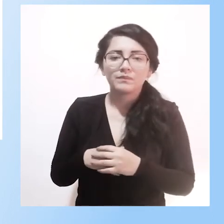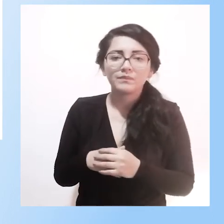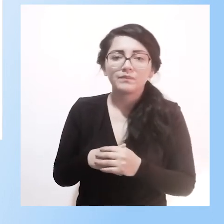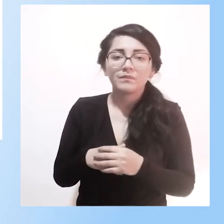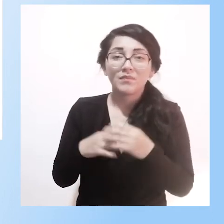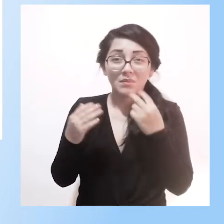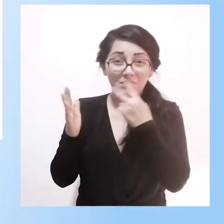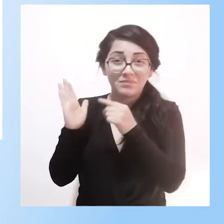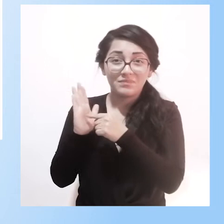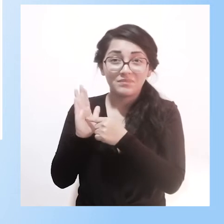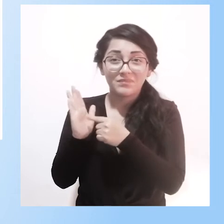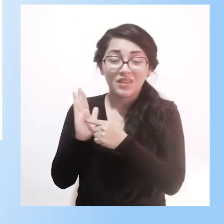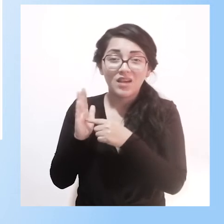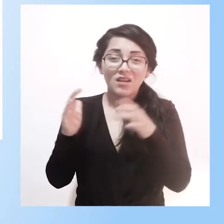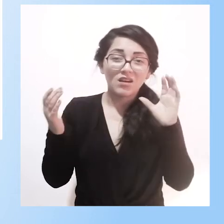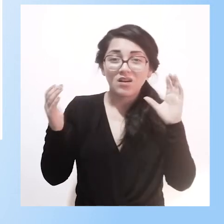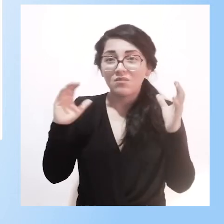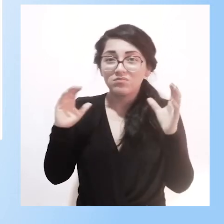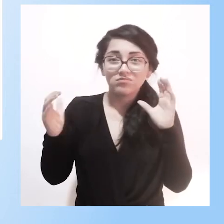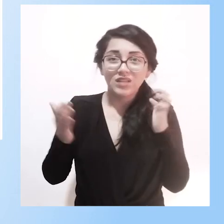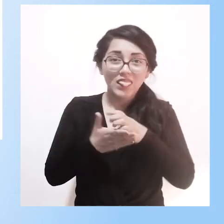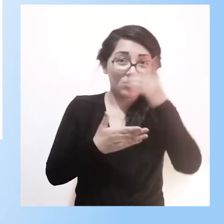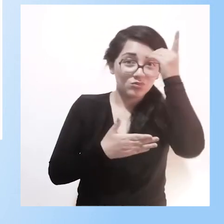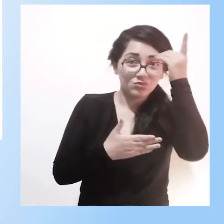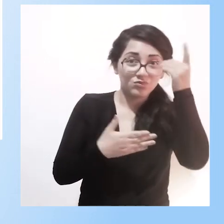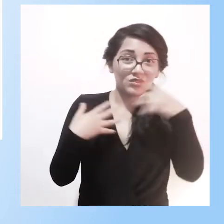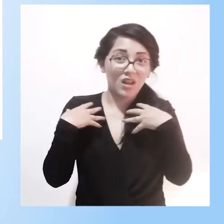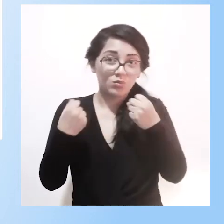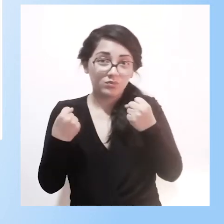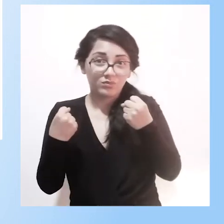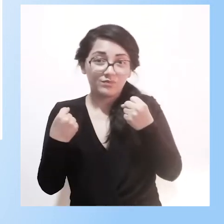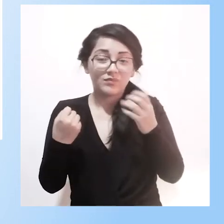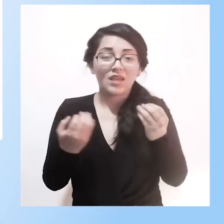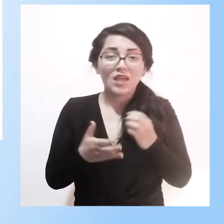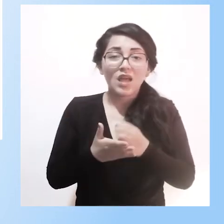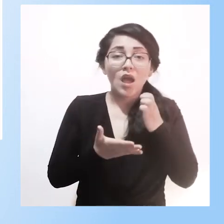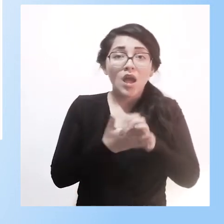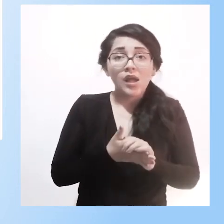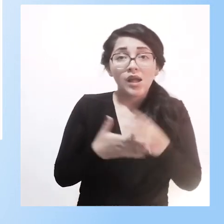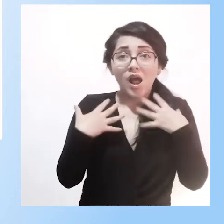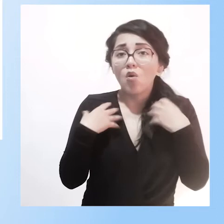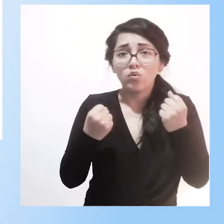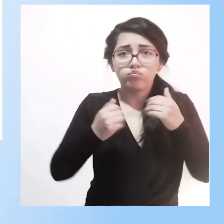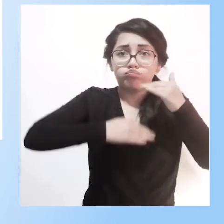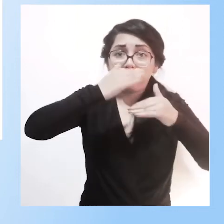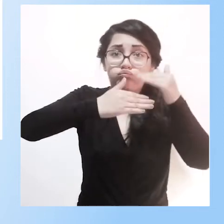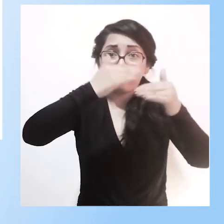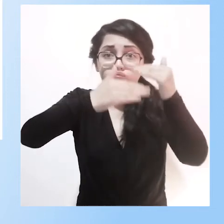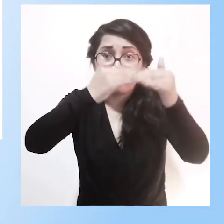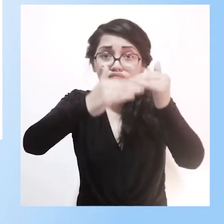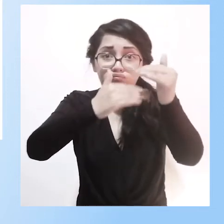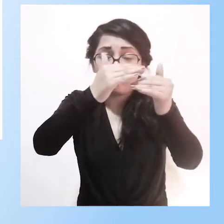paralelo entre la educación y la salud, que la salud caminó muchísimo, en los